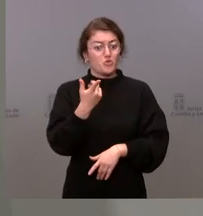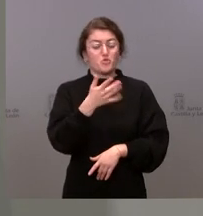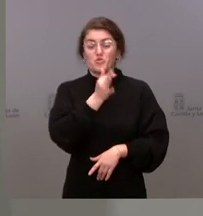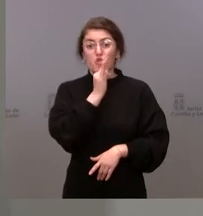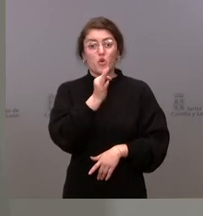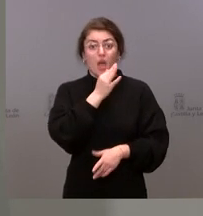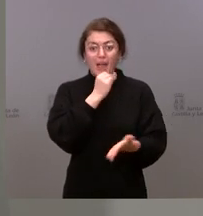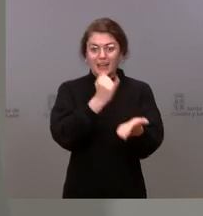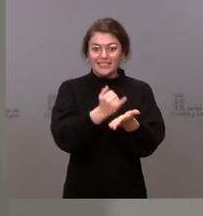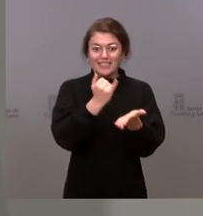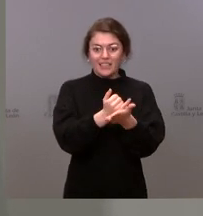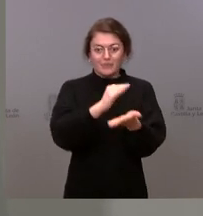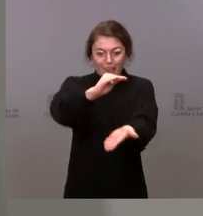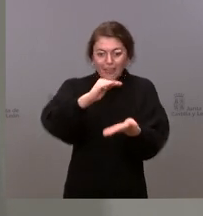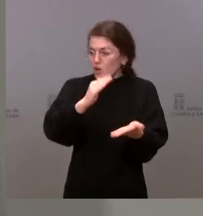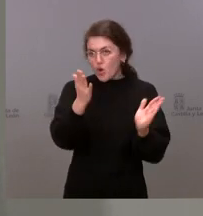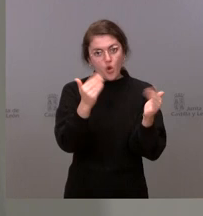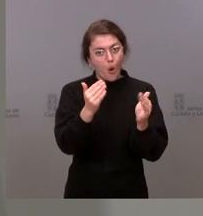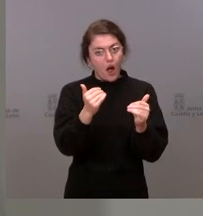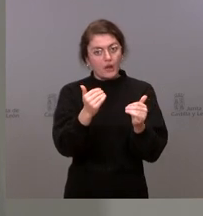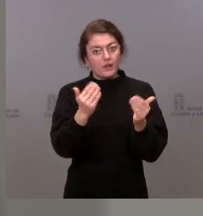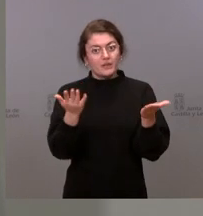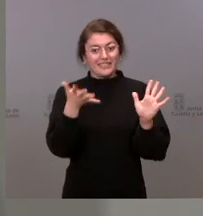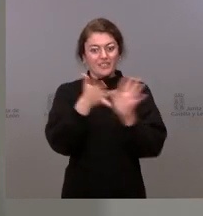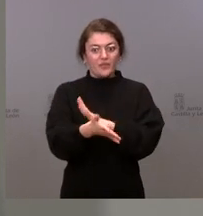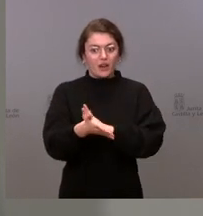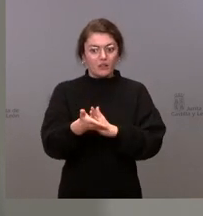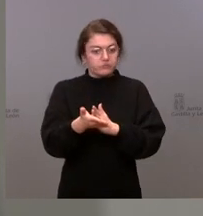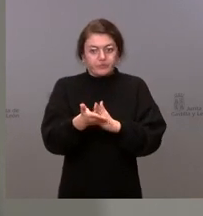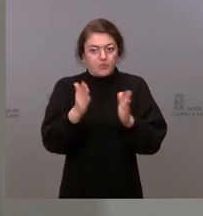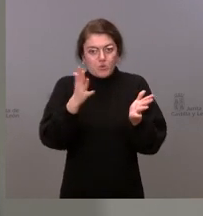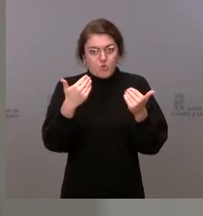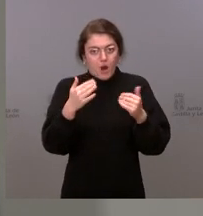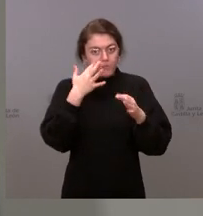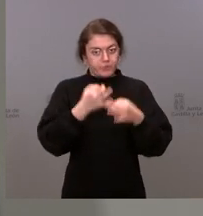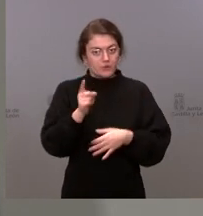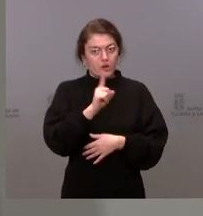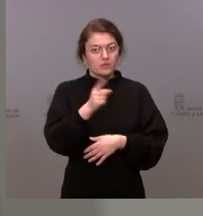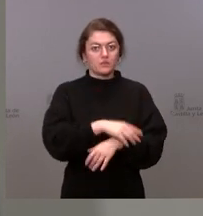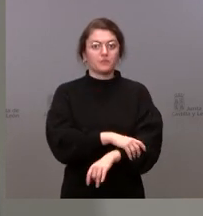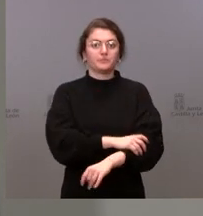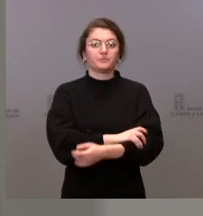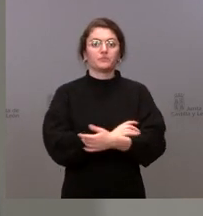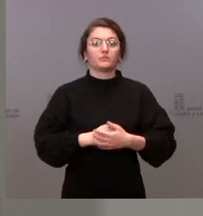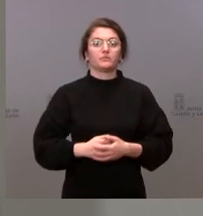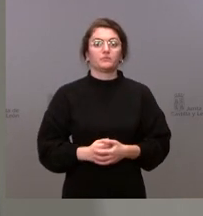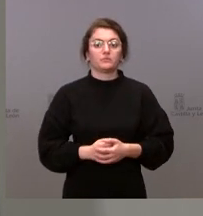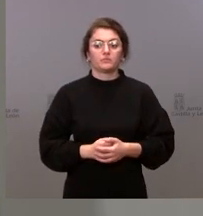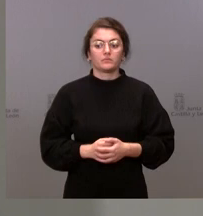podido poner a disposición. Por tanto, esto no está ocurriendo. Pero dicho esto, también hemos valorado